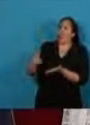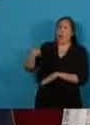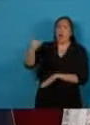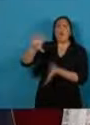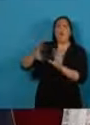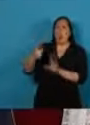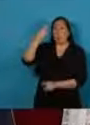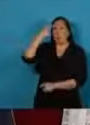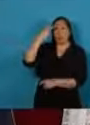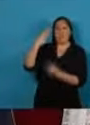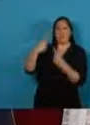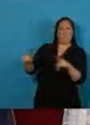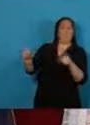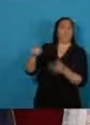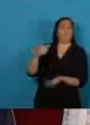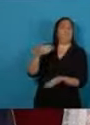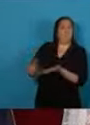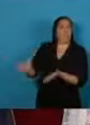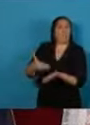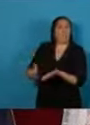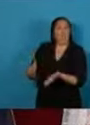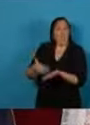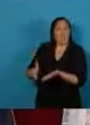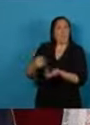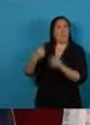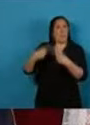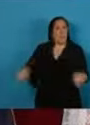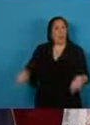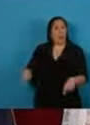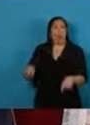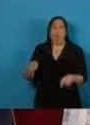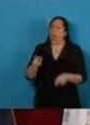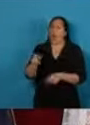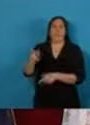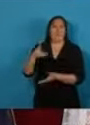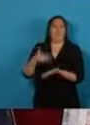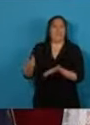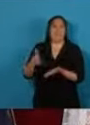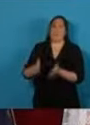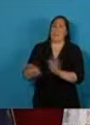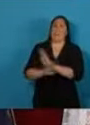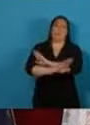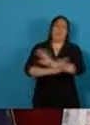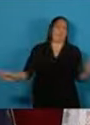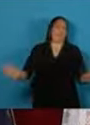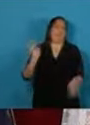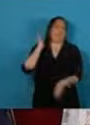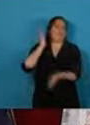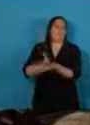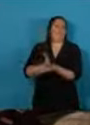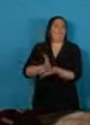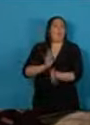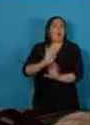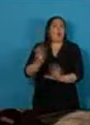y esa discriminación debe volverse imperdonable